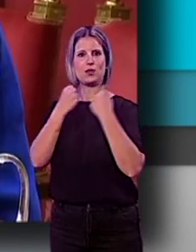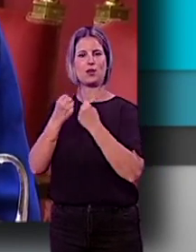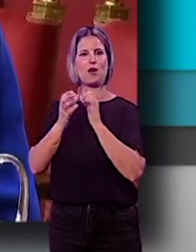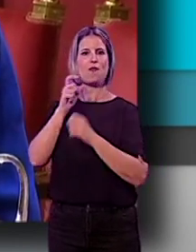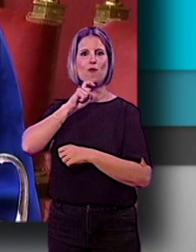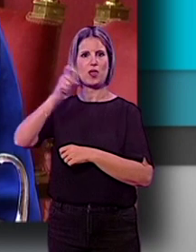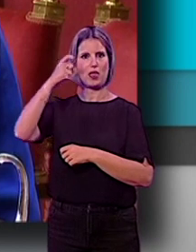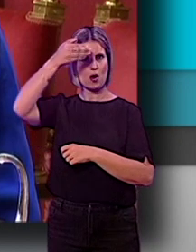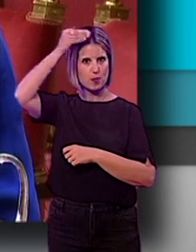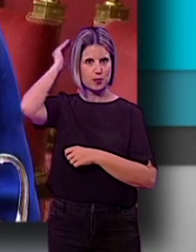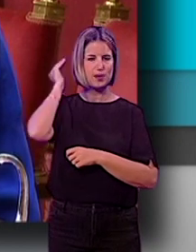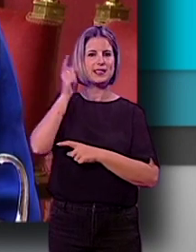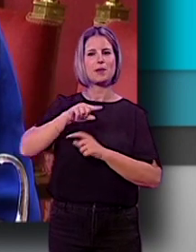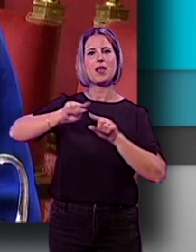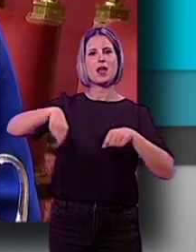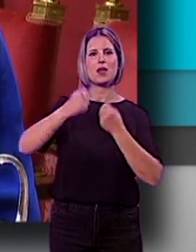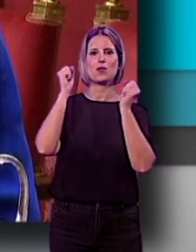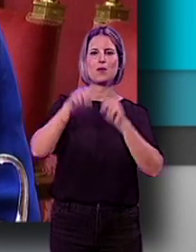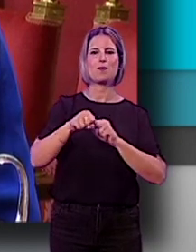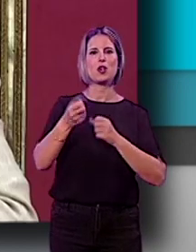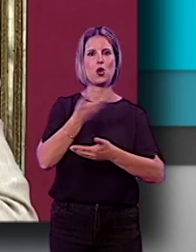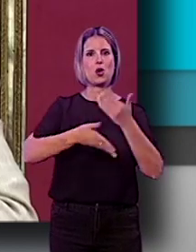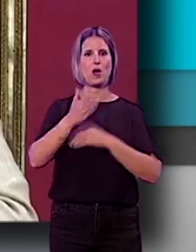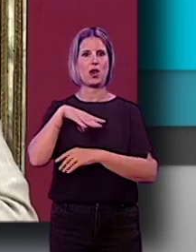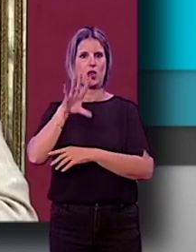Federico García Lorca y el convenio de colaboración con la Caixa.